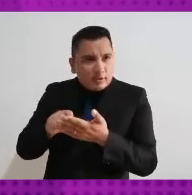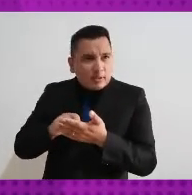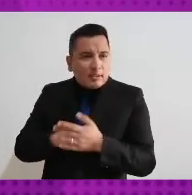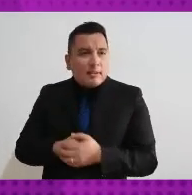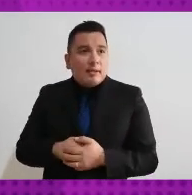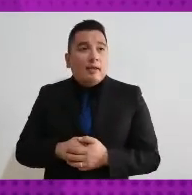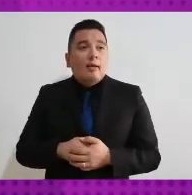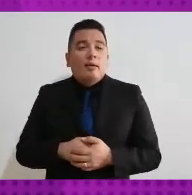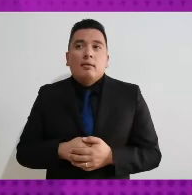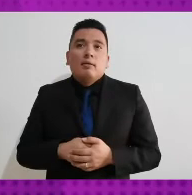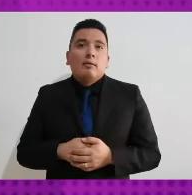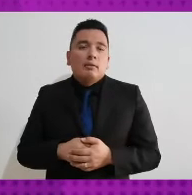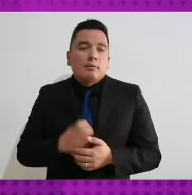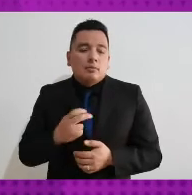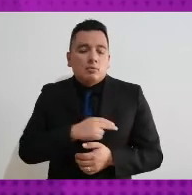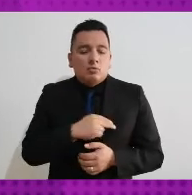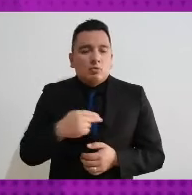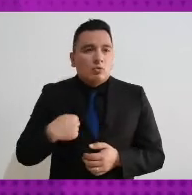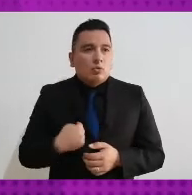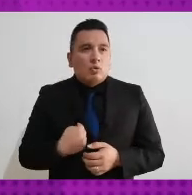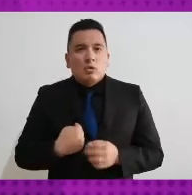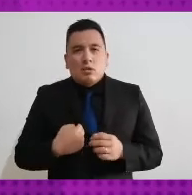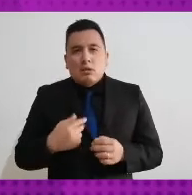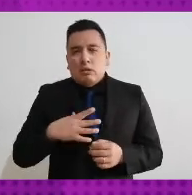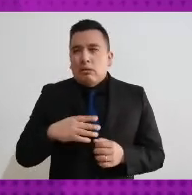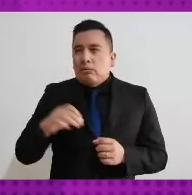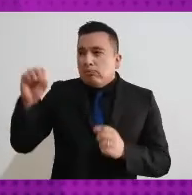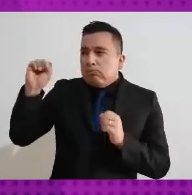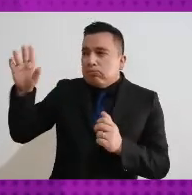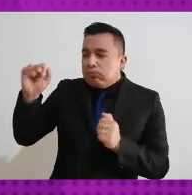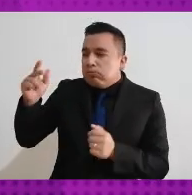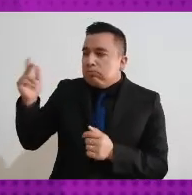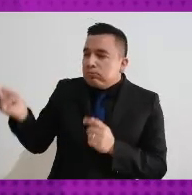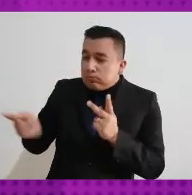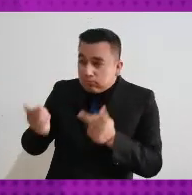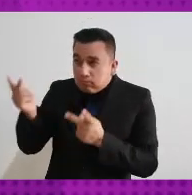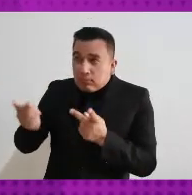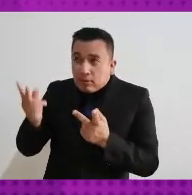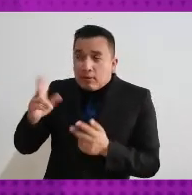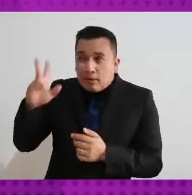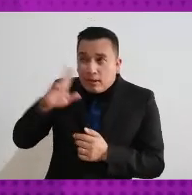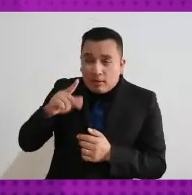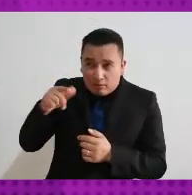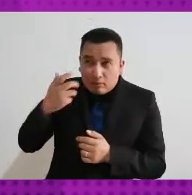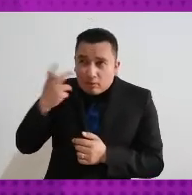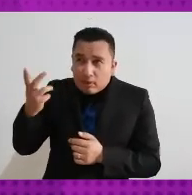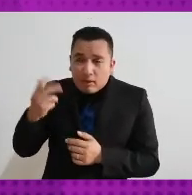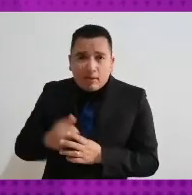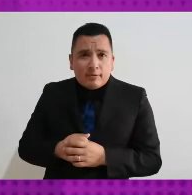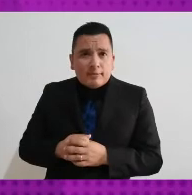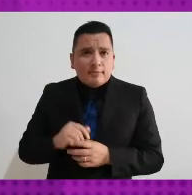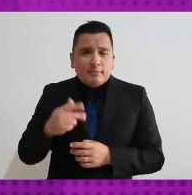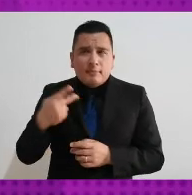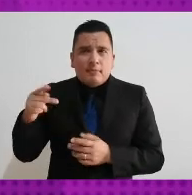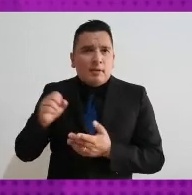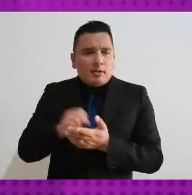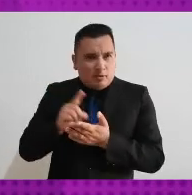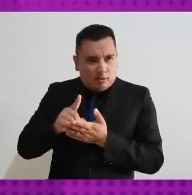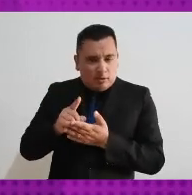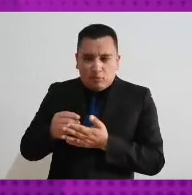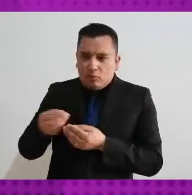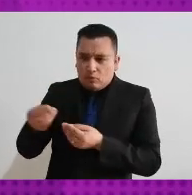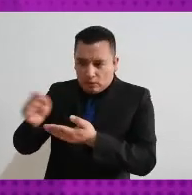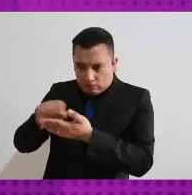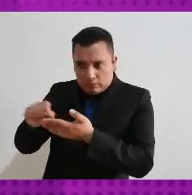pero bueno vamos a ir a través de nuestro funcionariado del INE a los domicilios de estas personas se va a recabar este